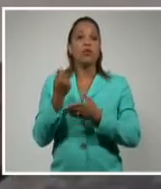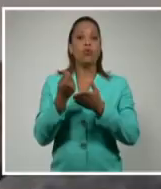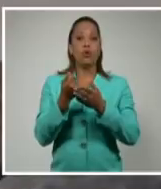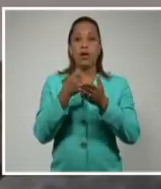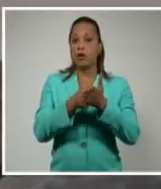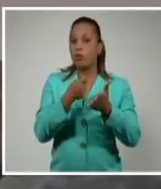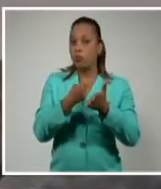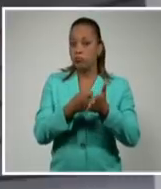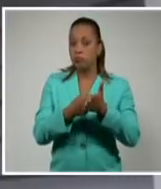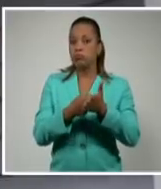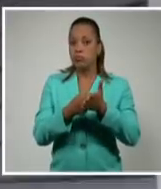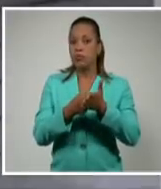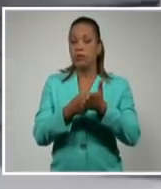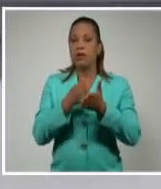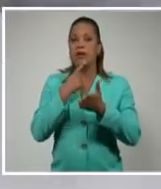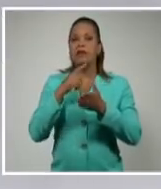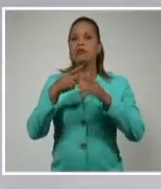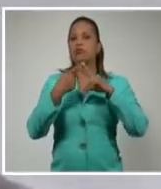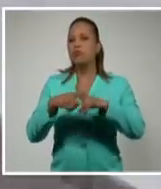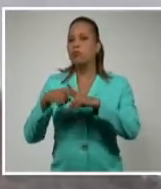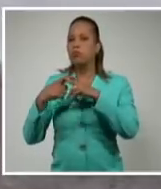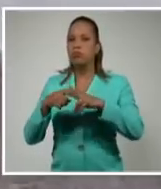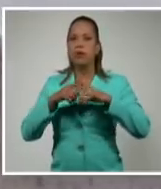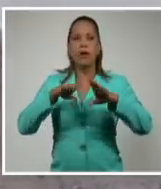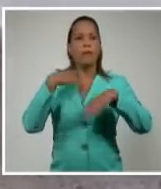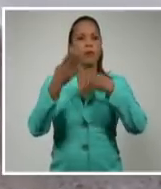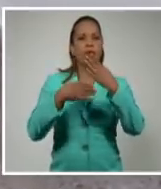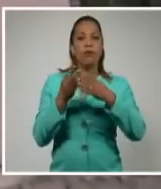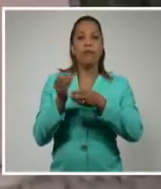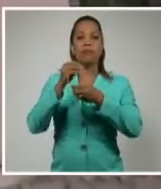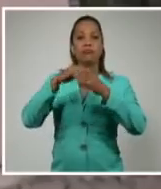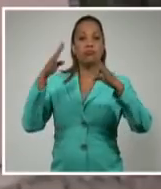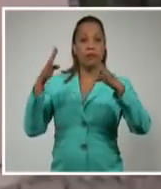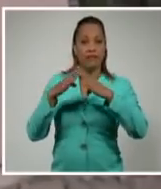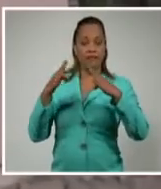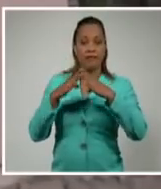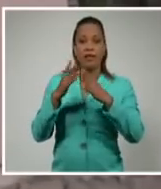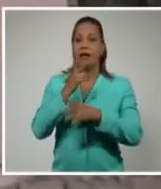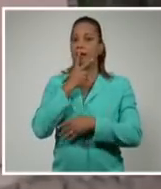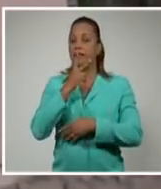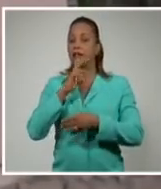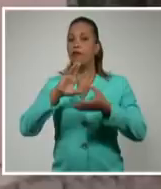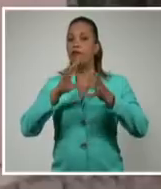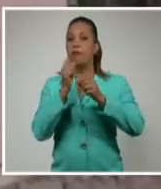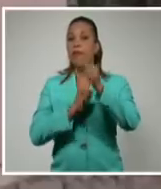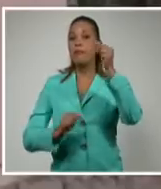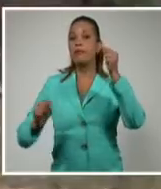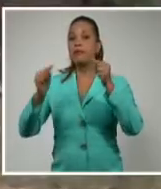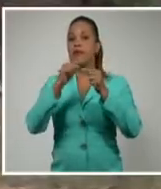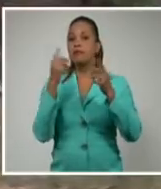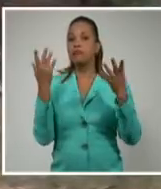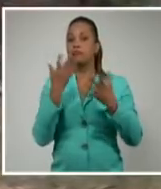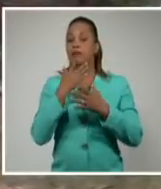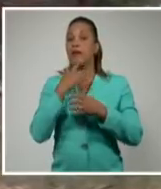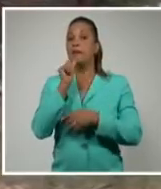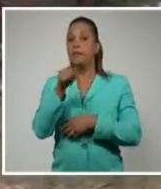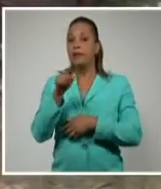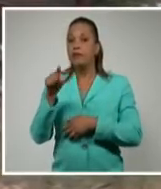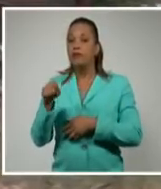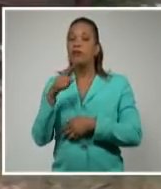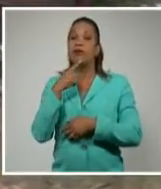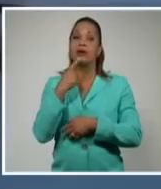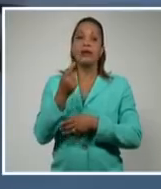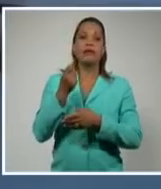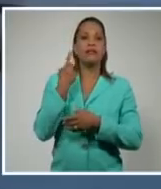con racionalidad en la solución del problema habitacional y atenderá de forma priorizada a los sectores más vulnerables.